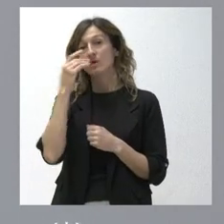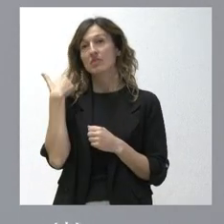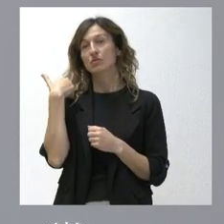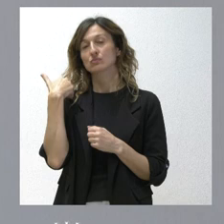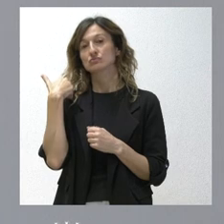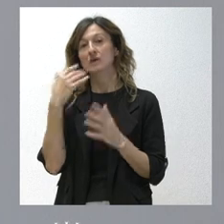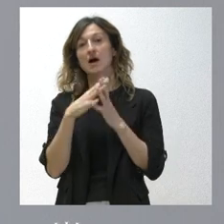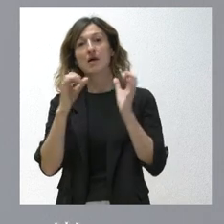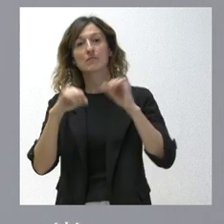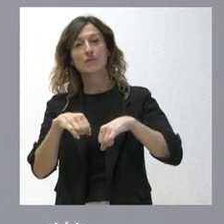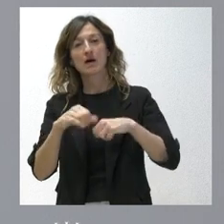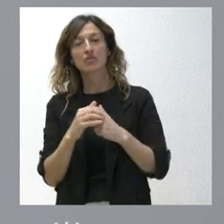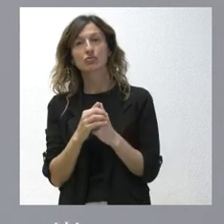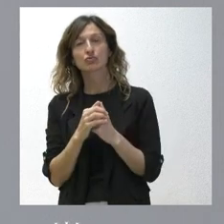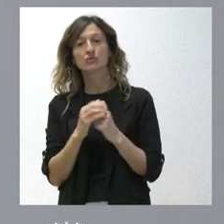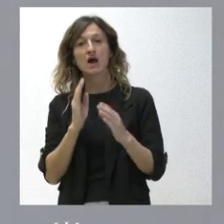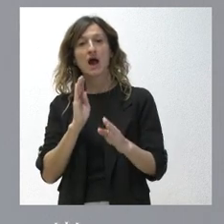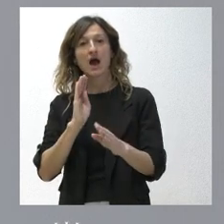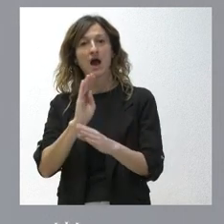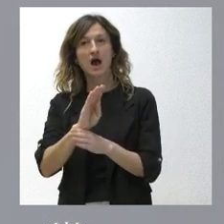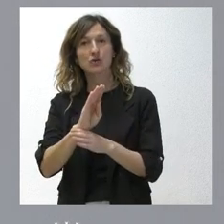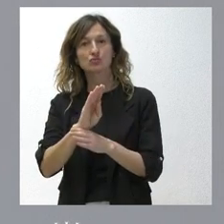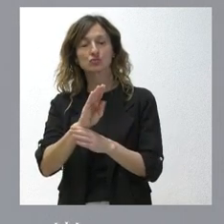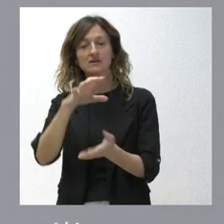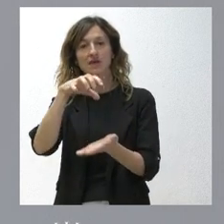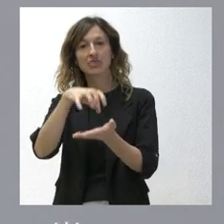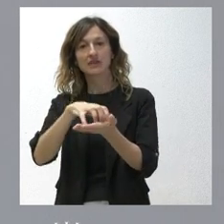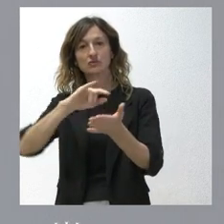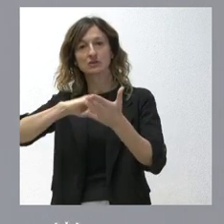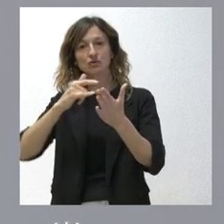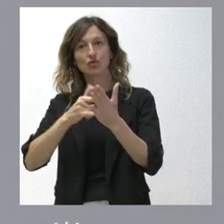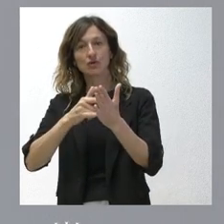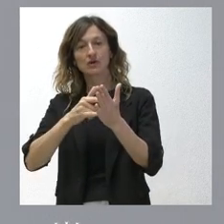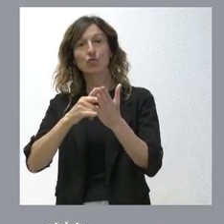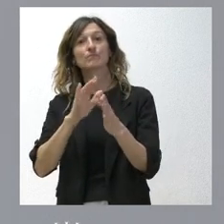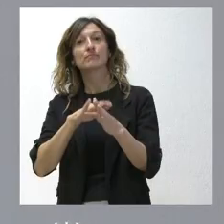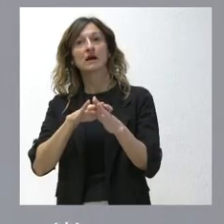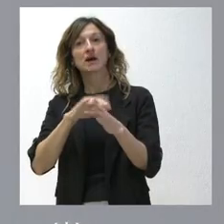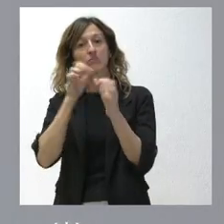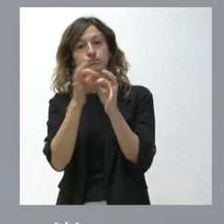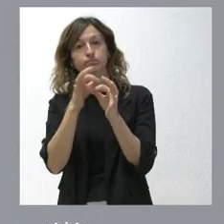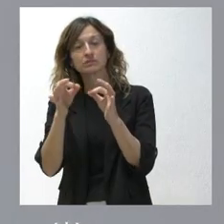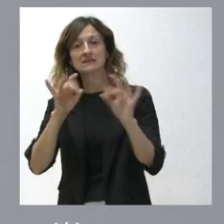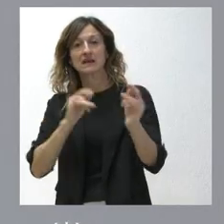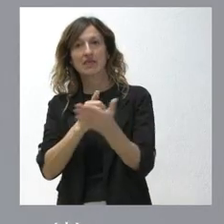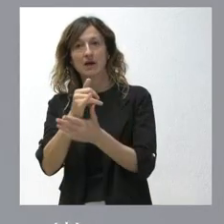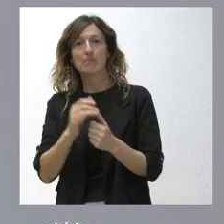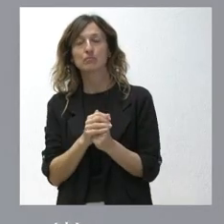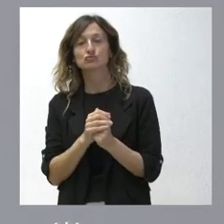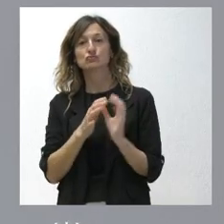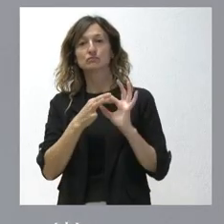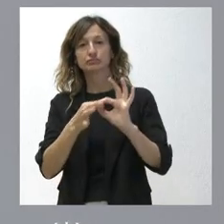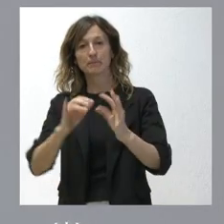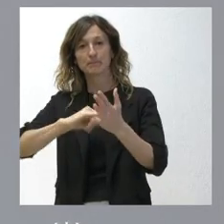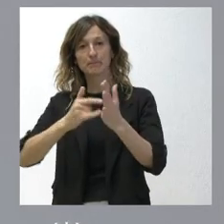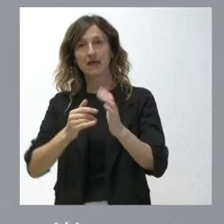Gobierno aprobamos algunas ayudas a los centros tecnológicos en favor de los municipios de tierra de campos vinculados a este